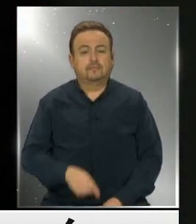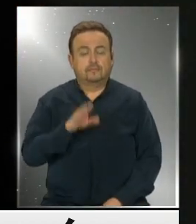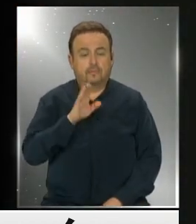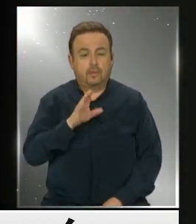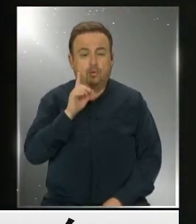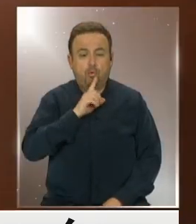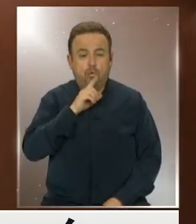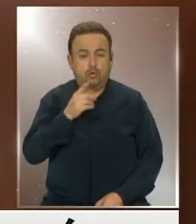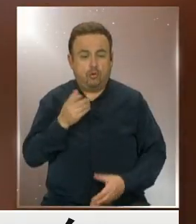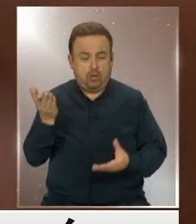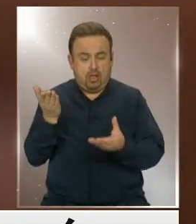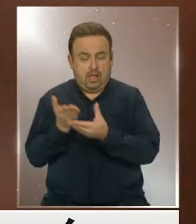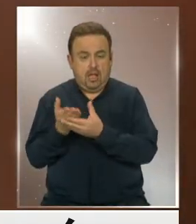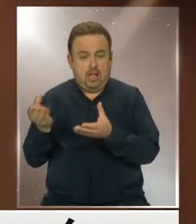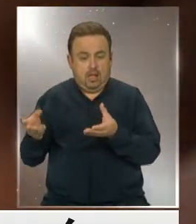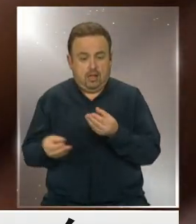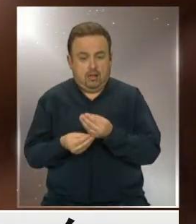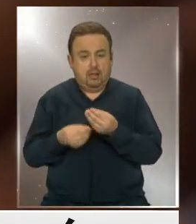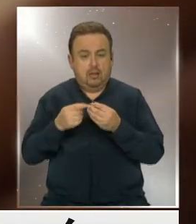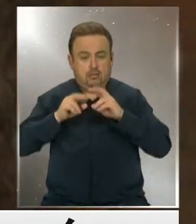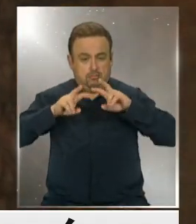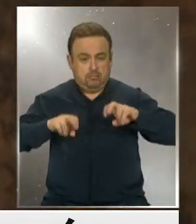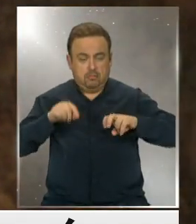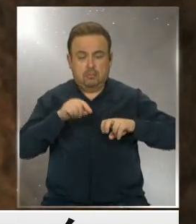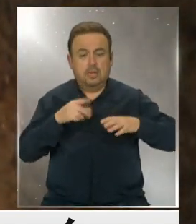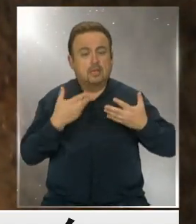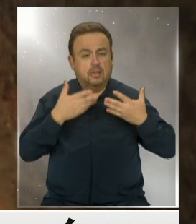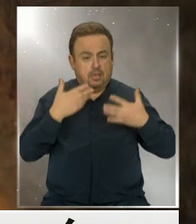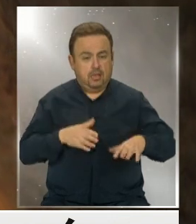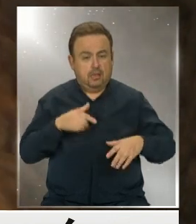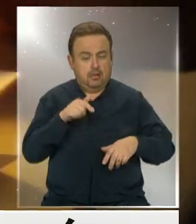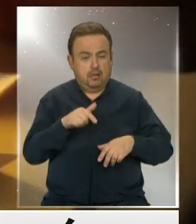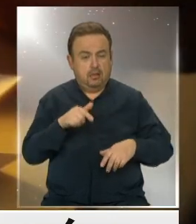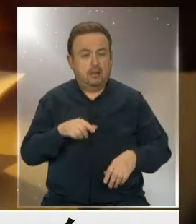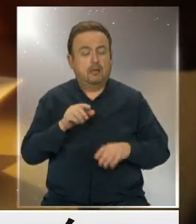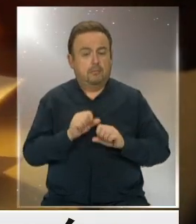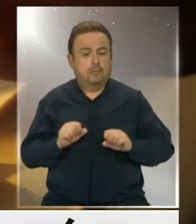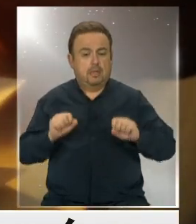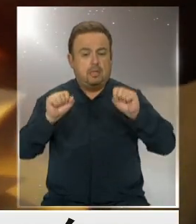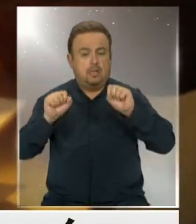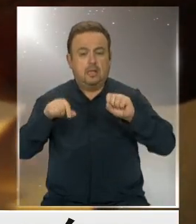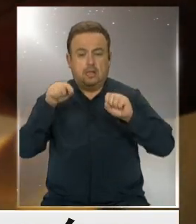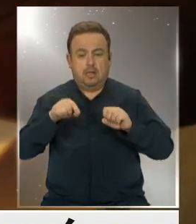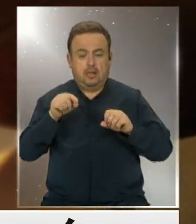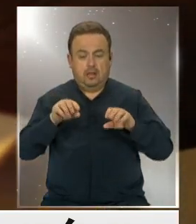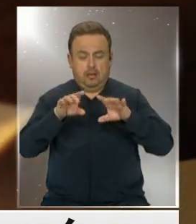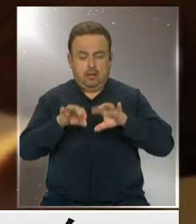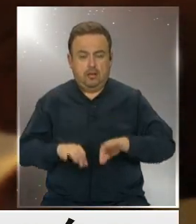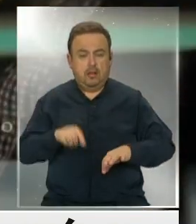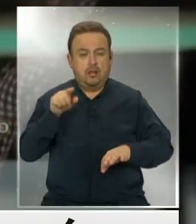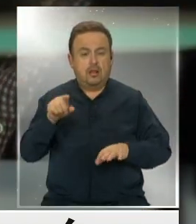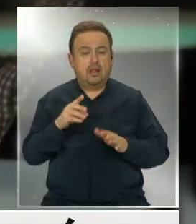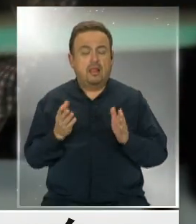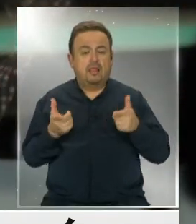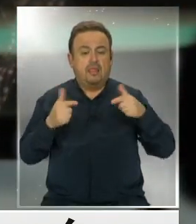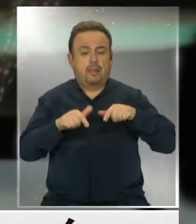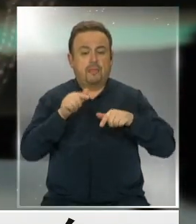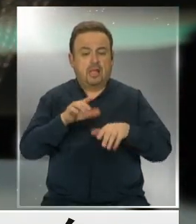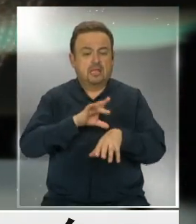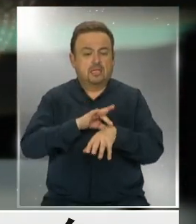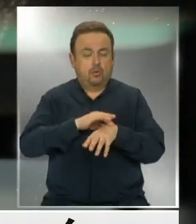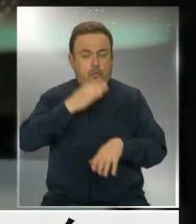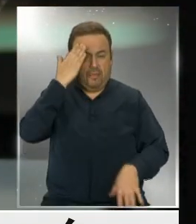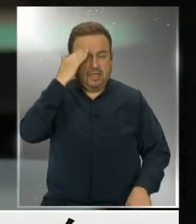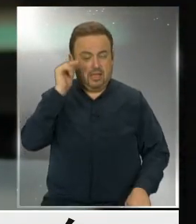Uno de los últimos antecedentes agregados en la indagatoria que lleva adelante el Ministerio Público es este informe emanado del Departamento de Salud